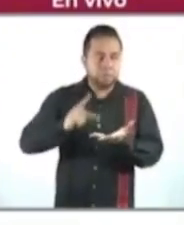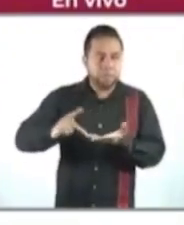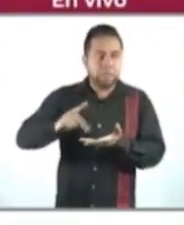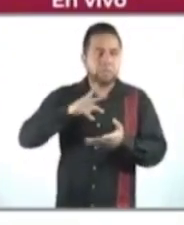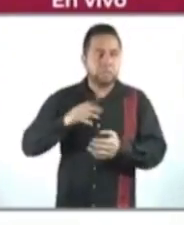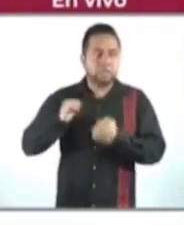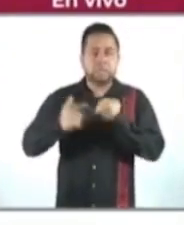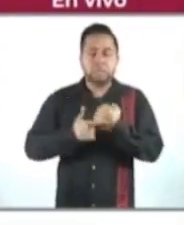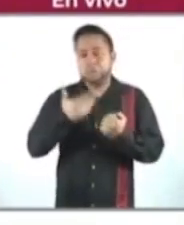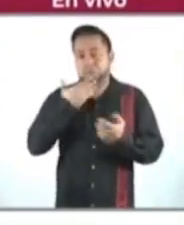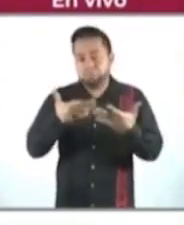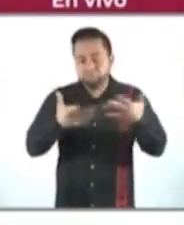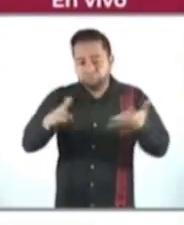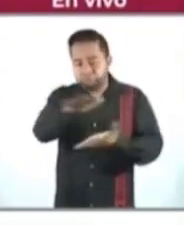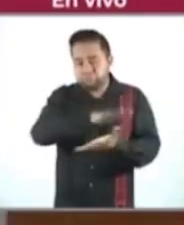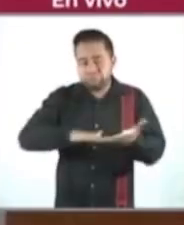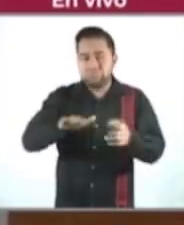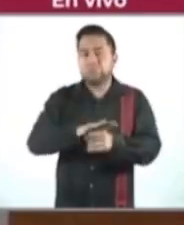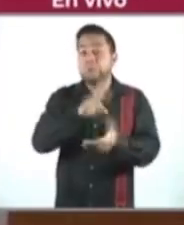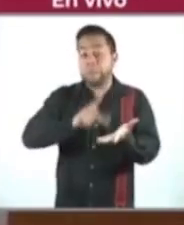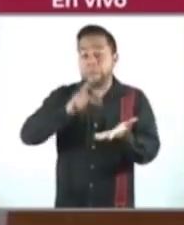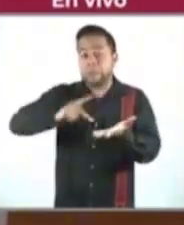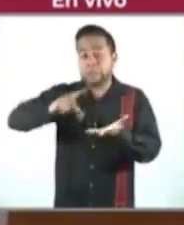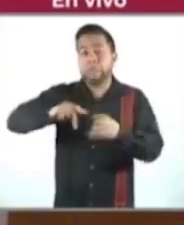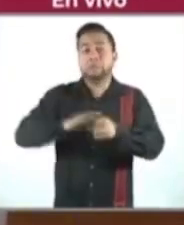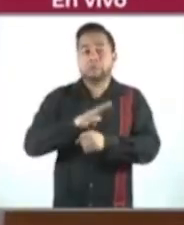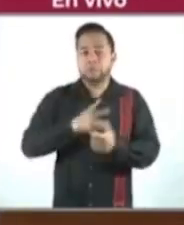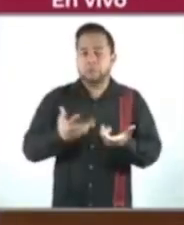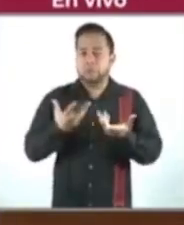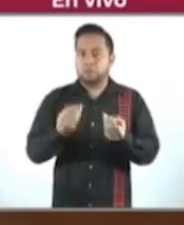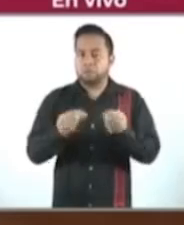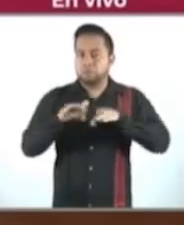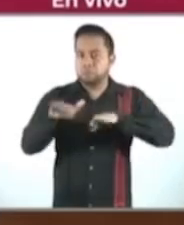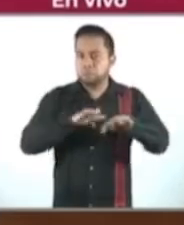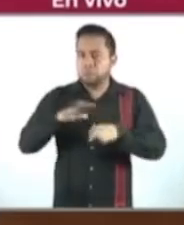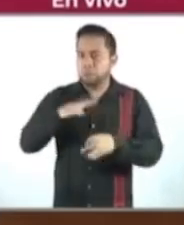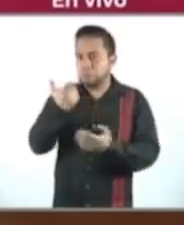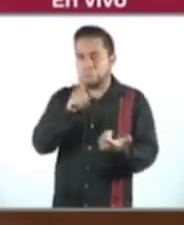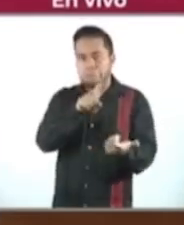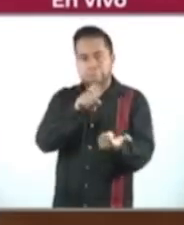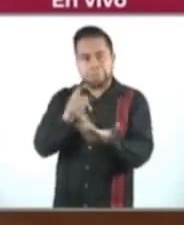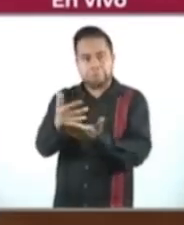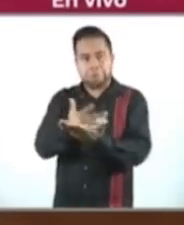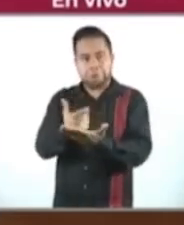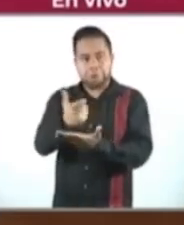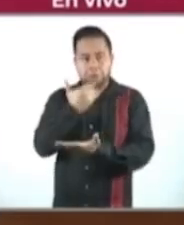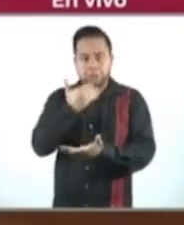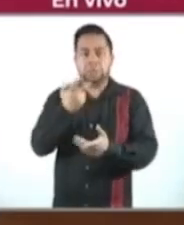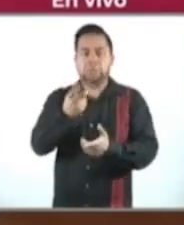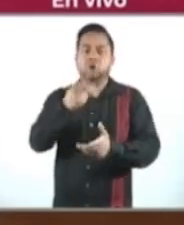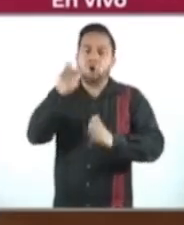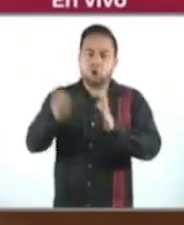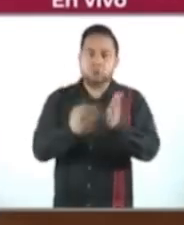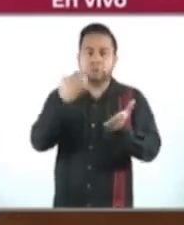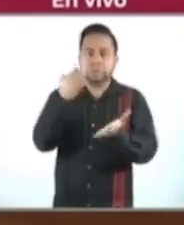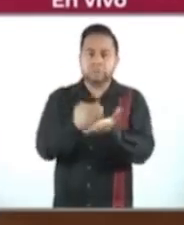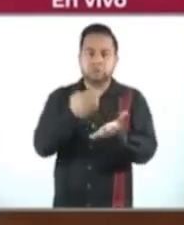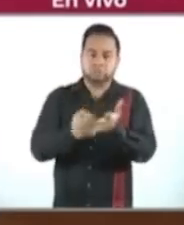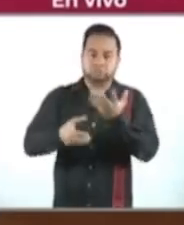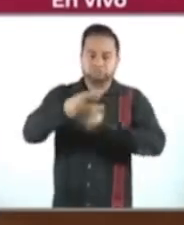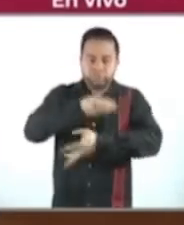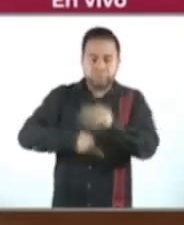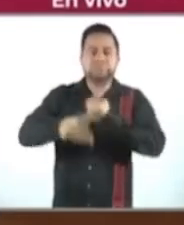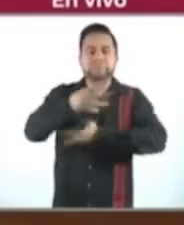los cultivos, porque la papaya, por ejemplo, genera muchos empleos, genera ingresos y eso pueda reactivar la economía